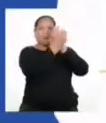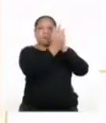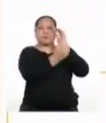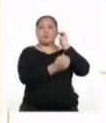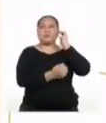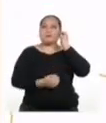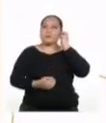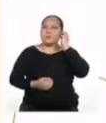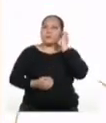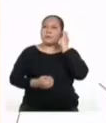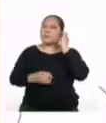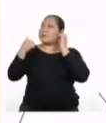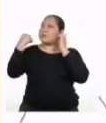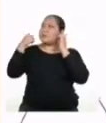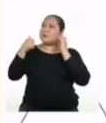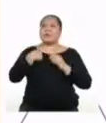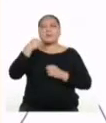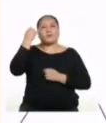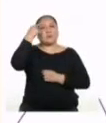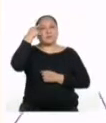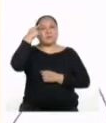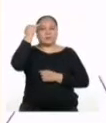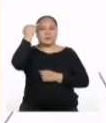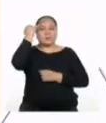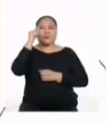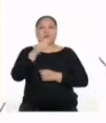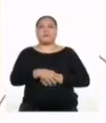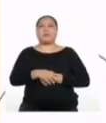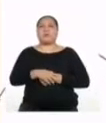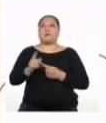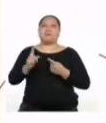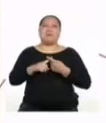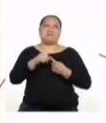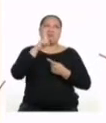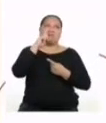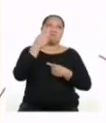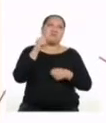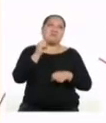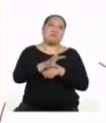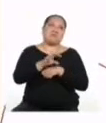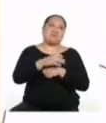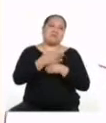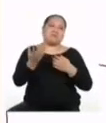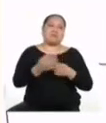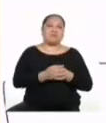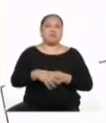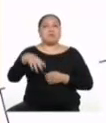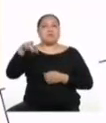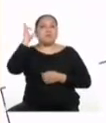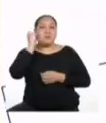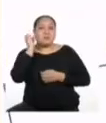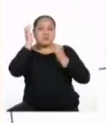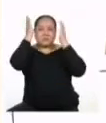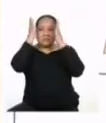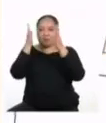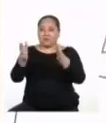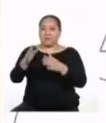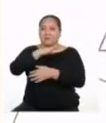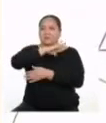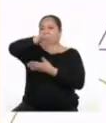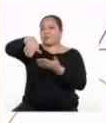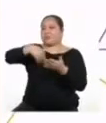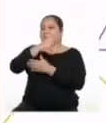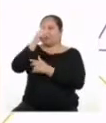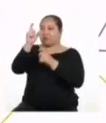Ya, yo tengo una idea. Una primera sugerencia podría ser escuchar atentamente